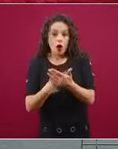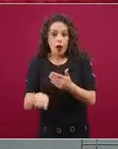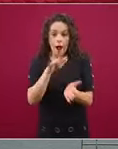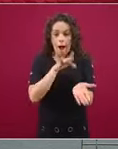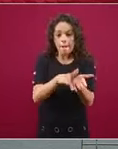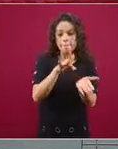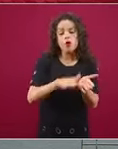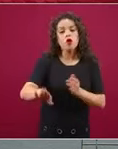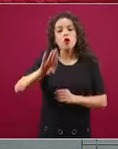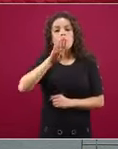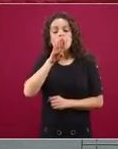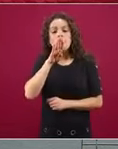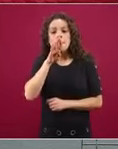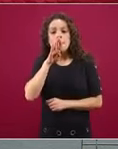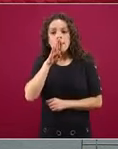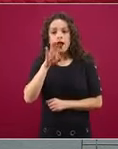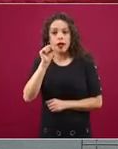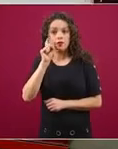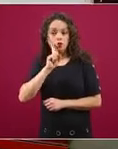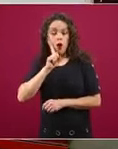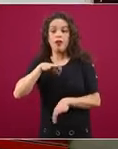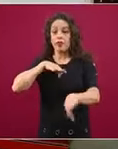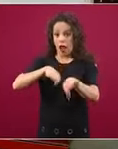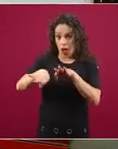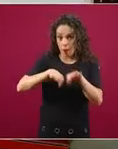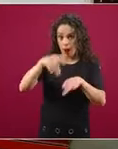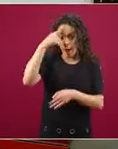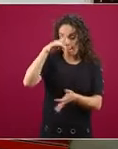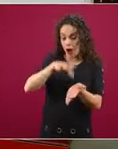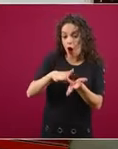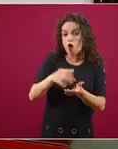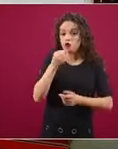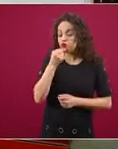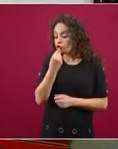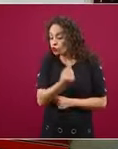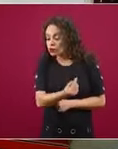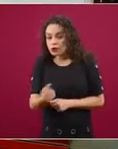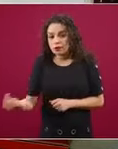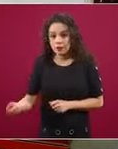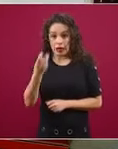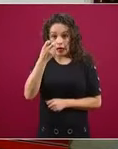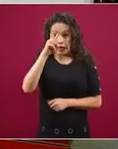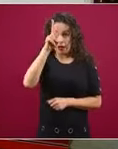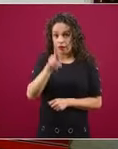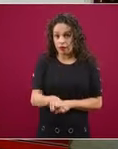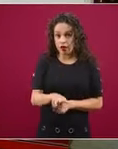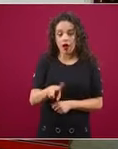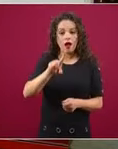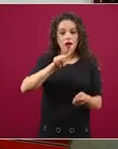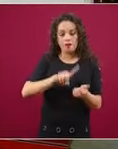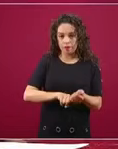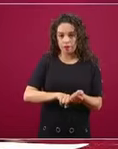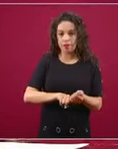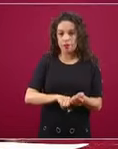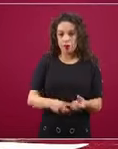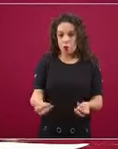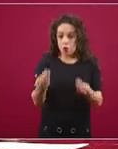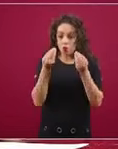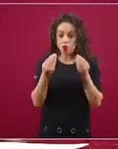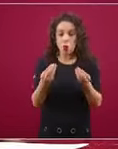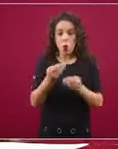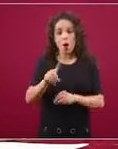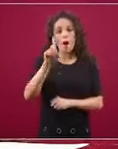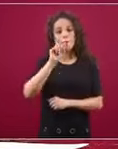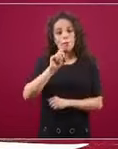con niños y niñas menores. O esto le ha dado libertad a muchísimas mujeres de mantener